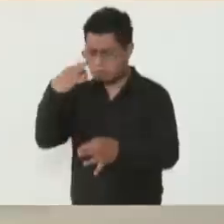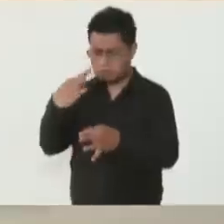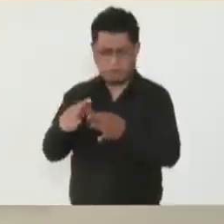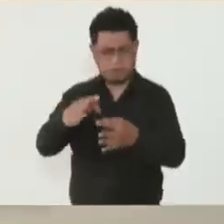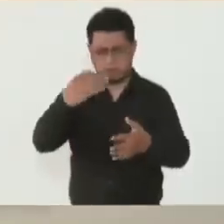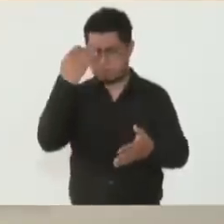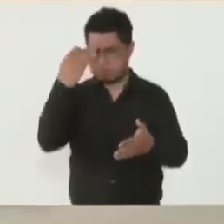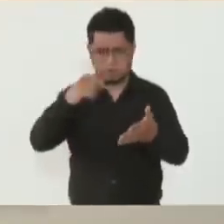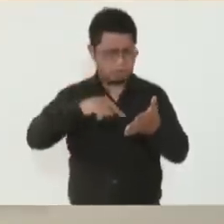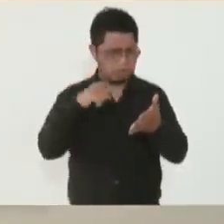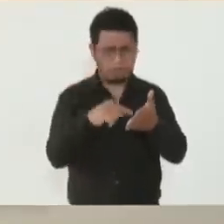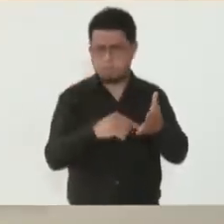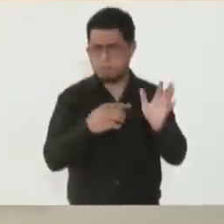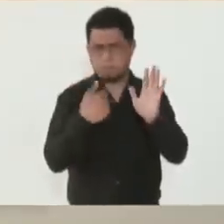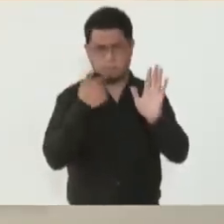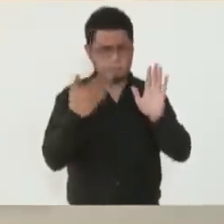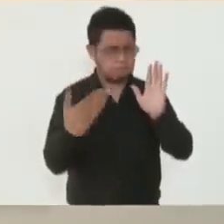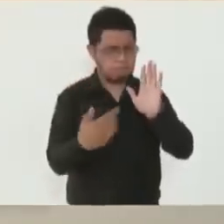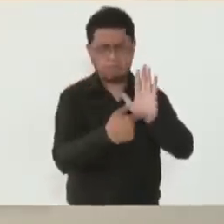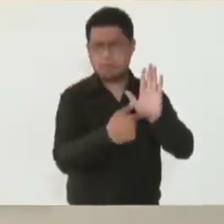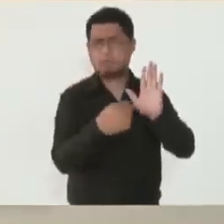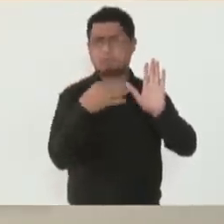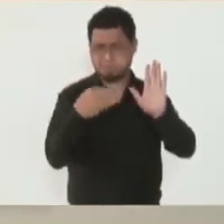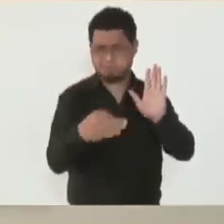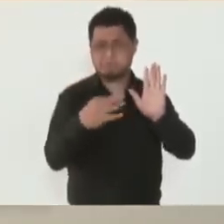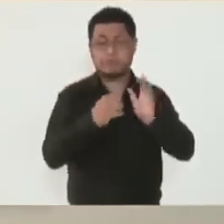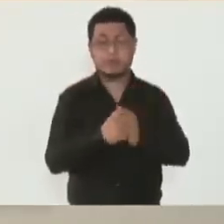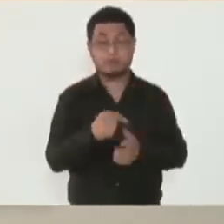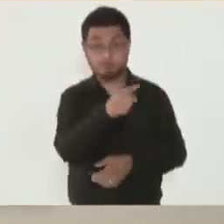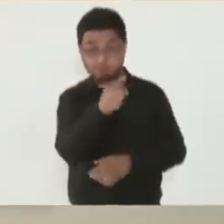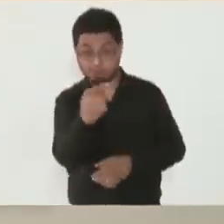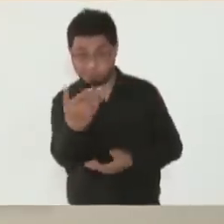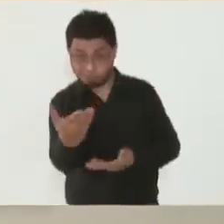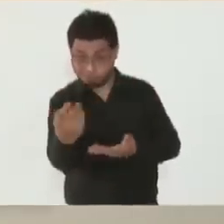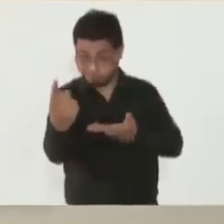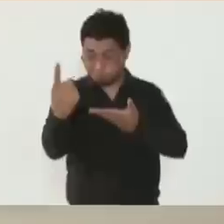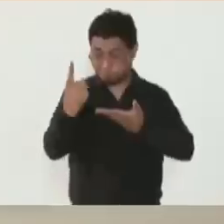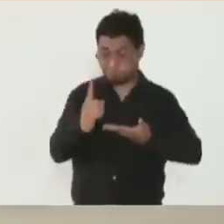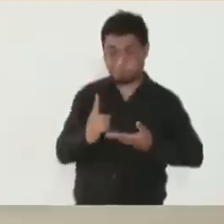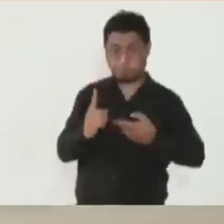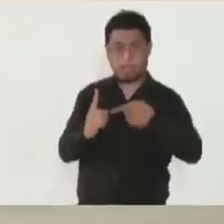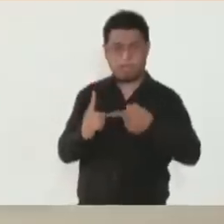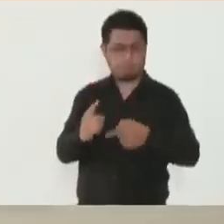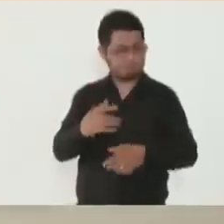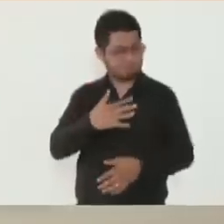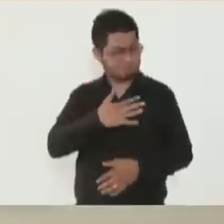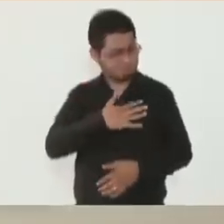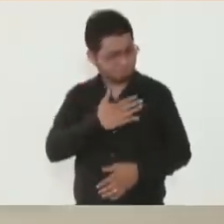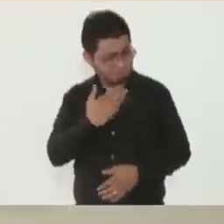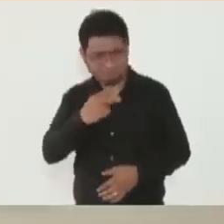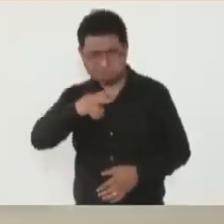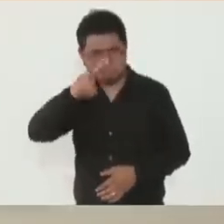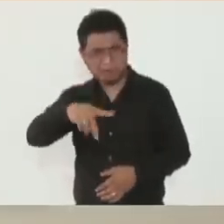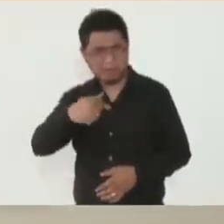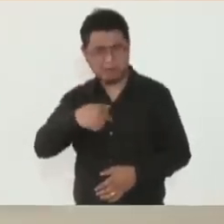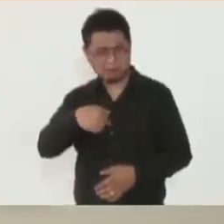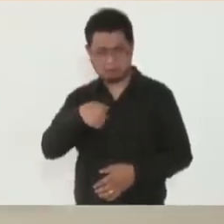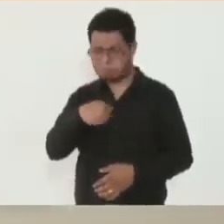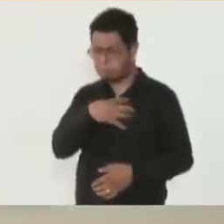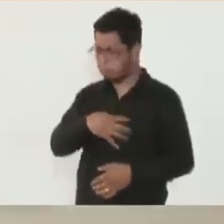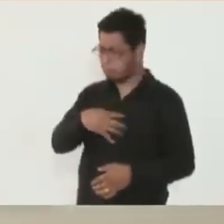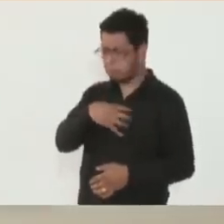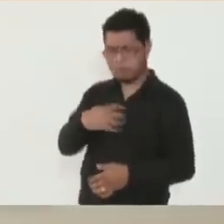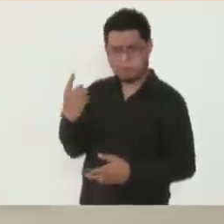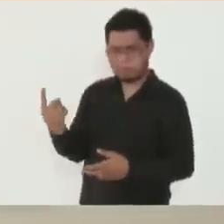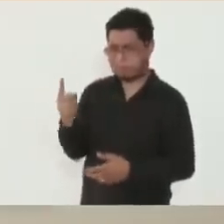presupuesto y cada vez que visite, que yo vengo encantada, se verá el avance que tenemos.